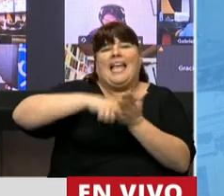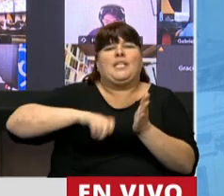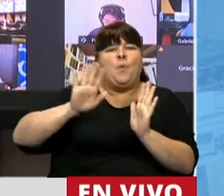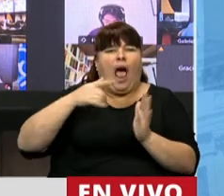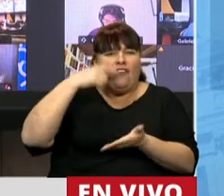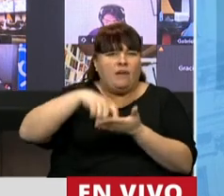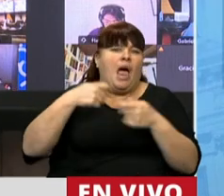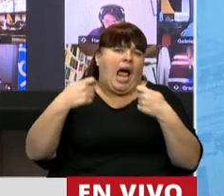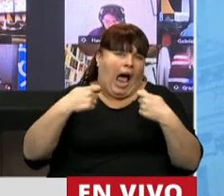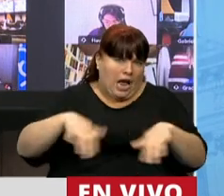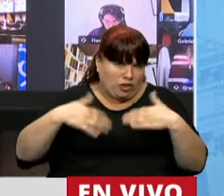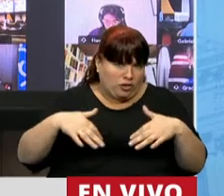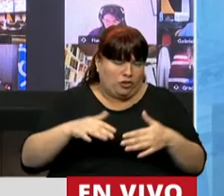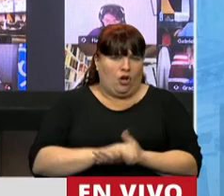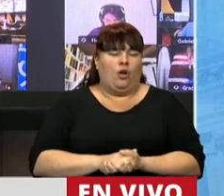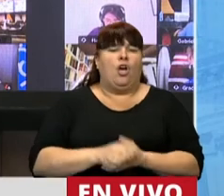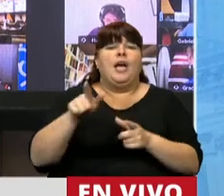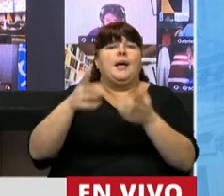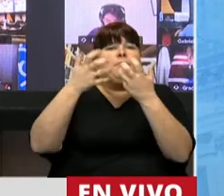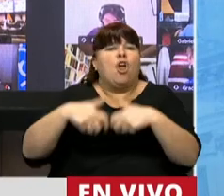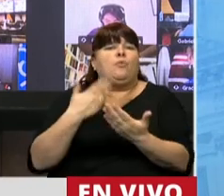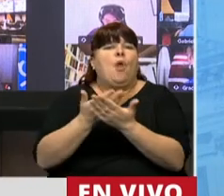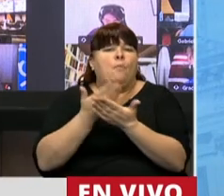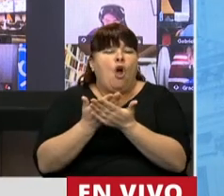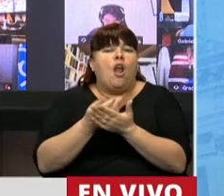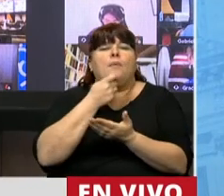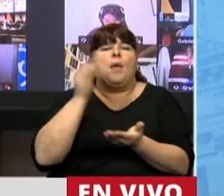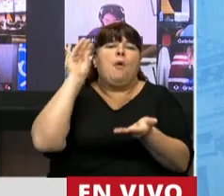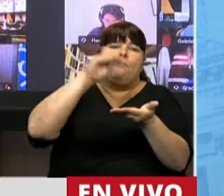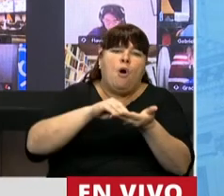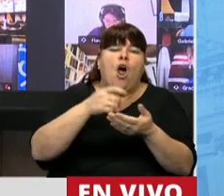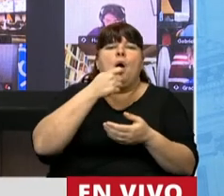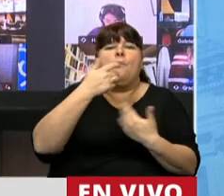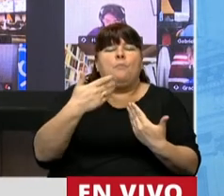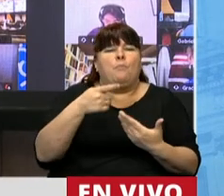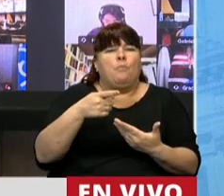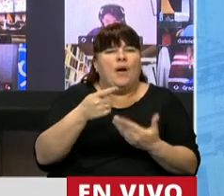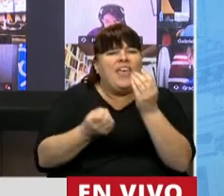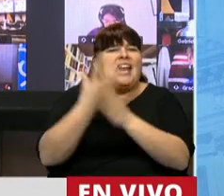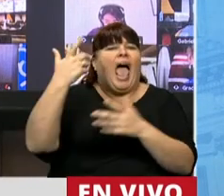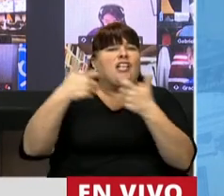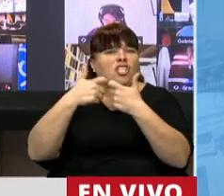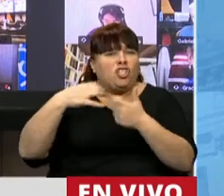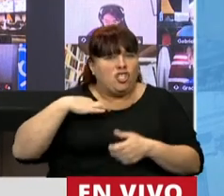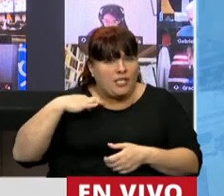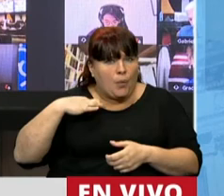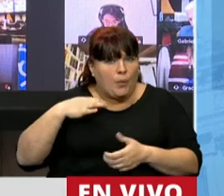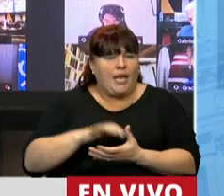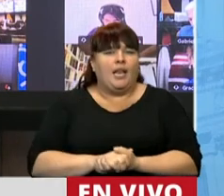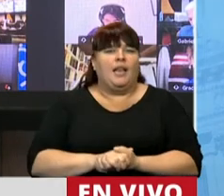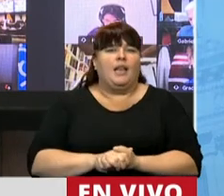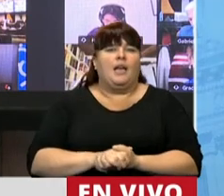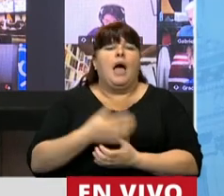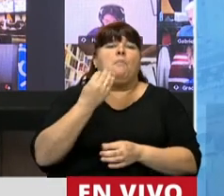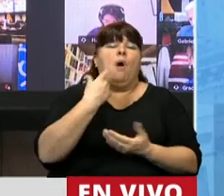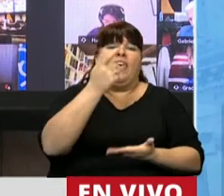con los costos que esto significa. En el proyecto lo que se propone es introducir la posibilidad de constituir estas asociaciones civiles, ya sea por